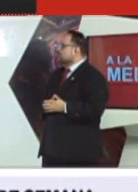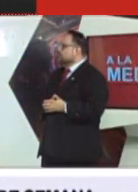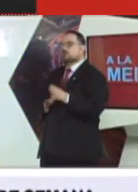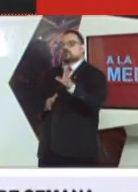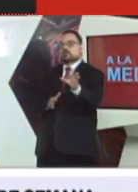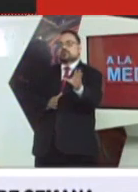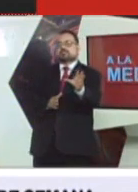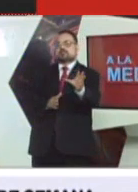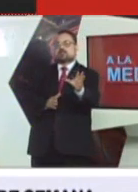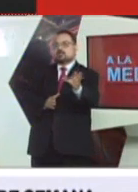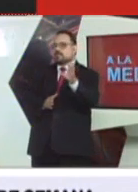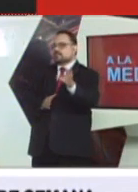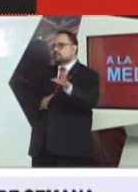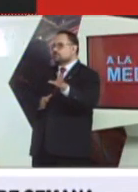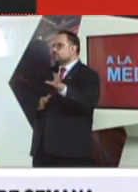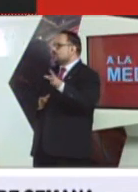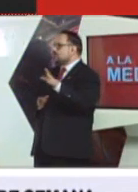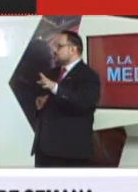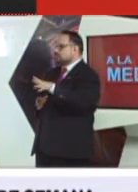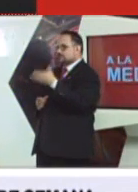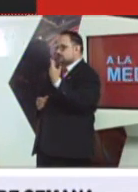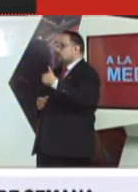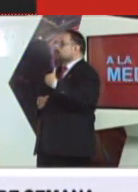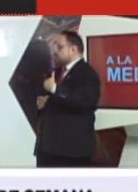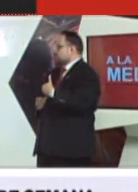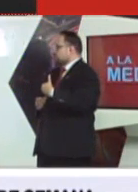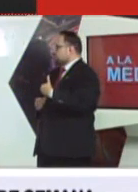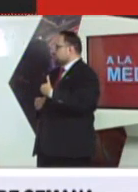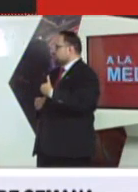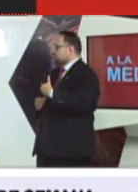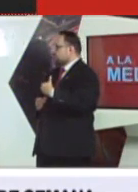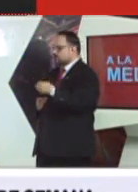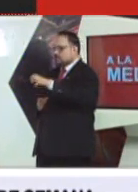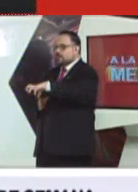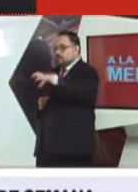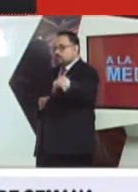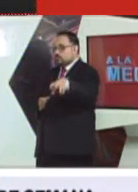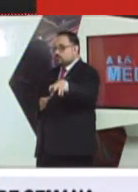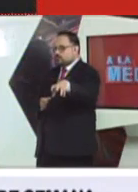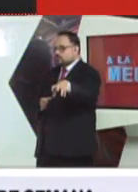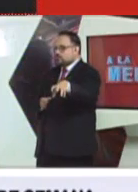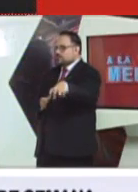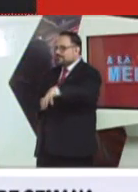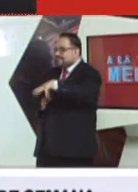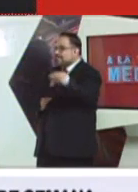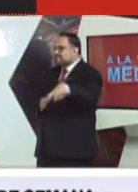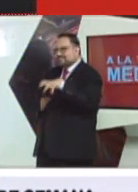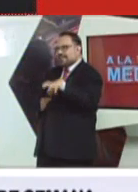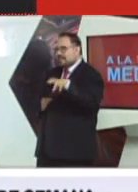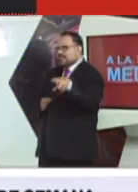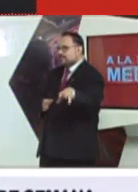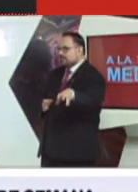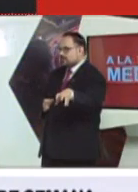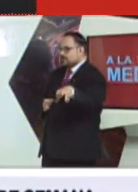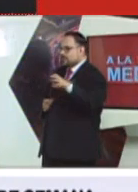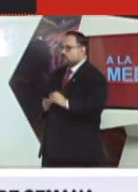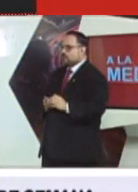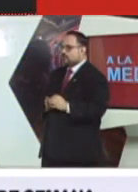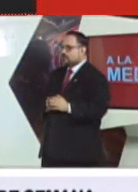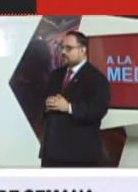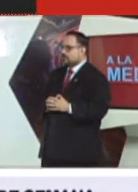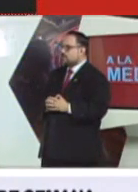libre albedrío también estaría la decisión de las personas que así lo deseen hacer, en todo caso de salir